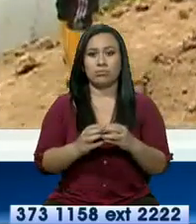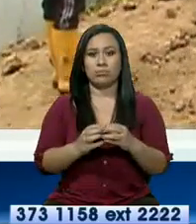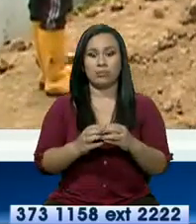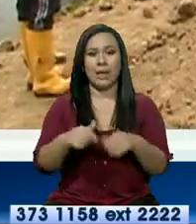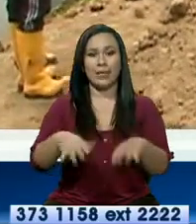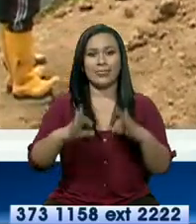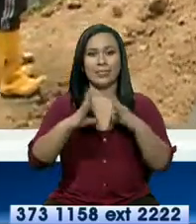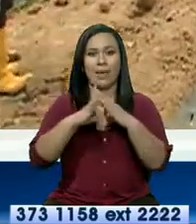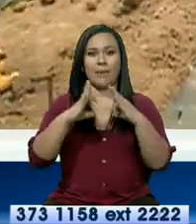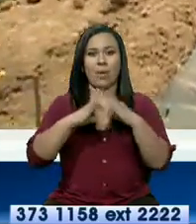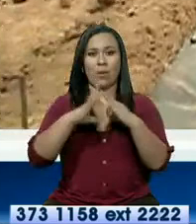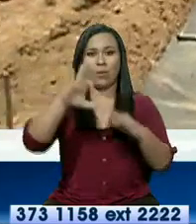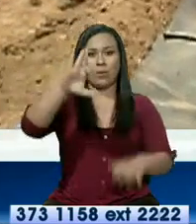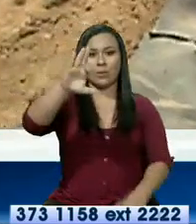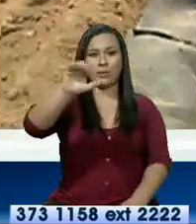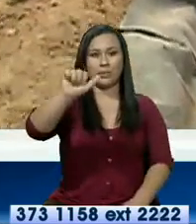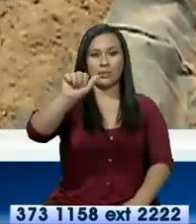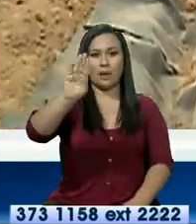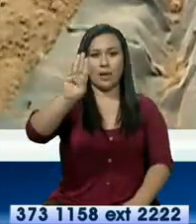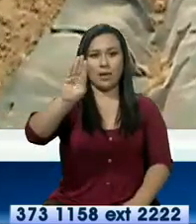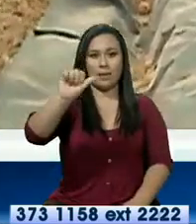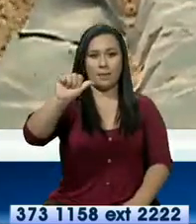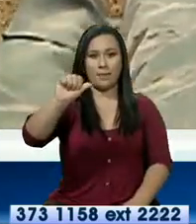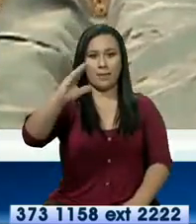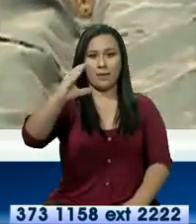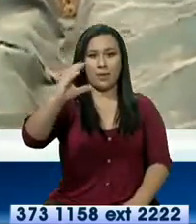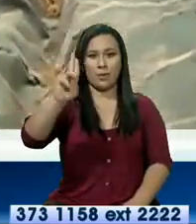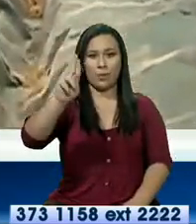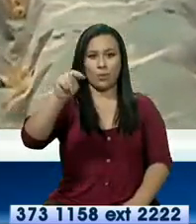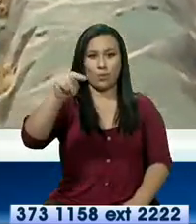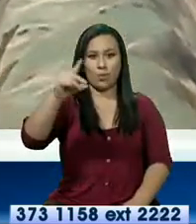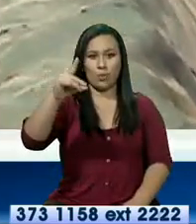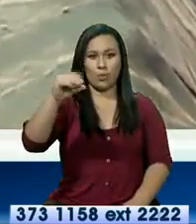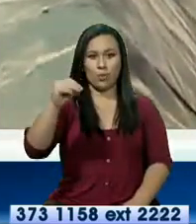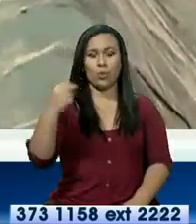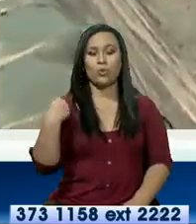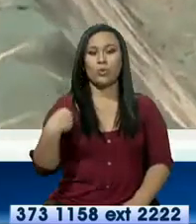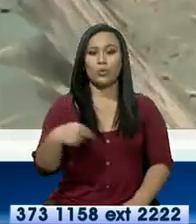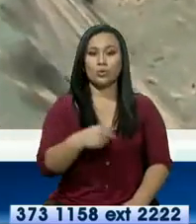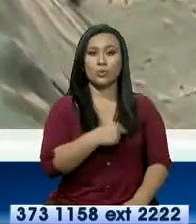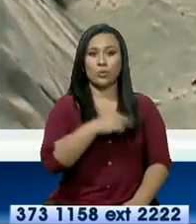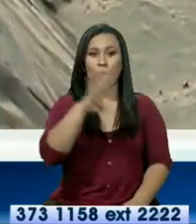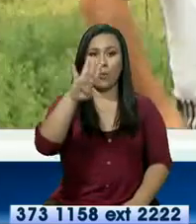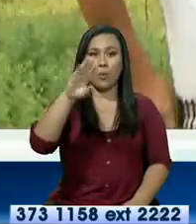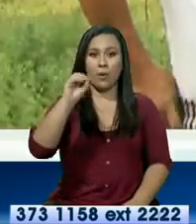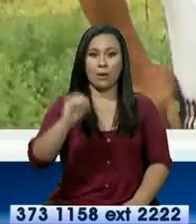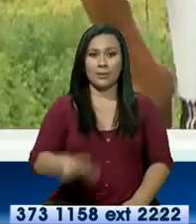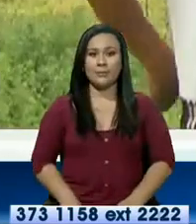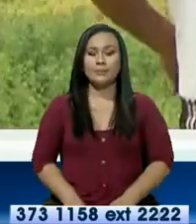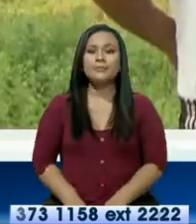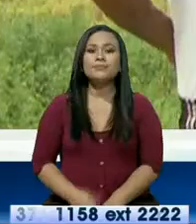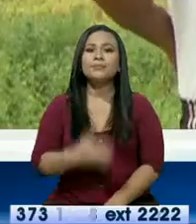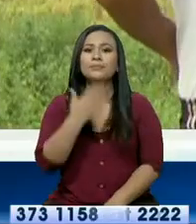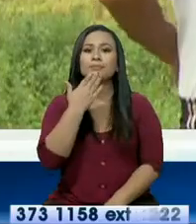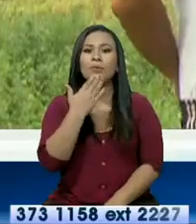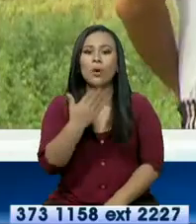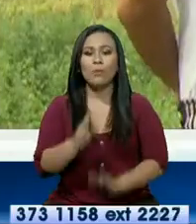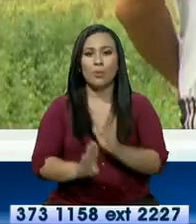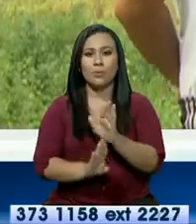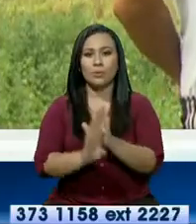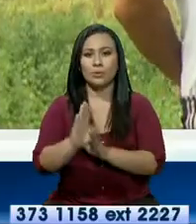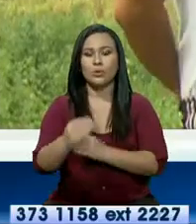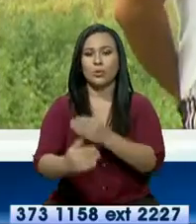Tabacundo, solo de Pedro Moncayo. ¿De Pedro Moncayo? De Pedro Moncayo y somos 40, somos. ¿Cómo es el proceso para